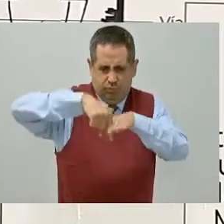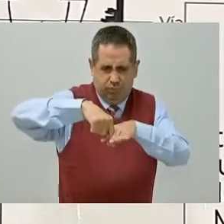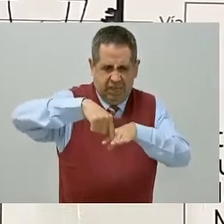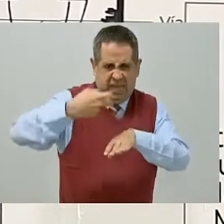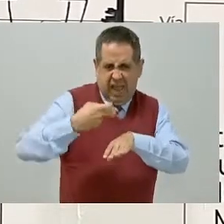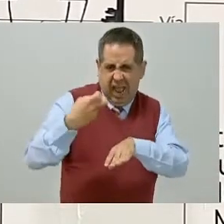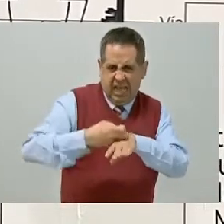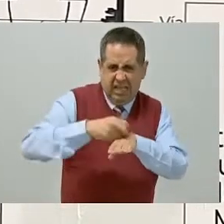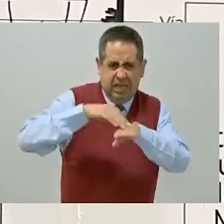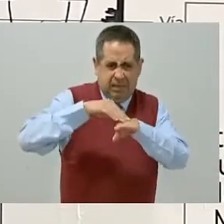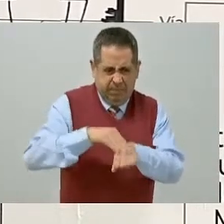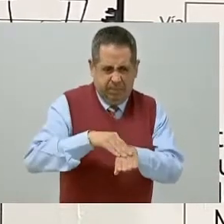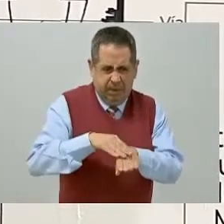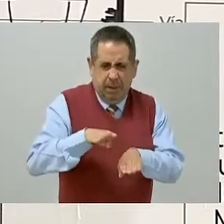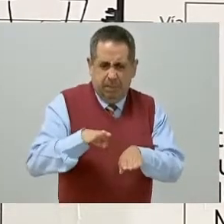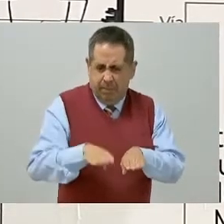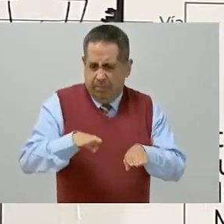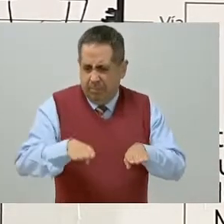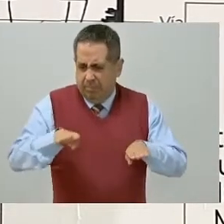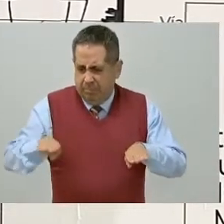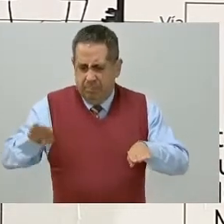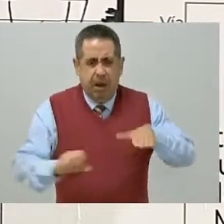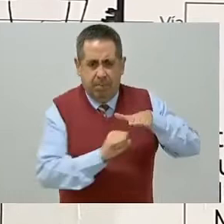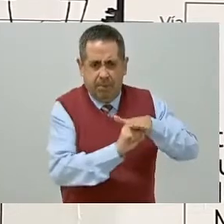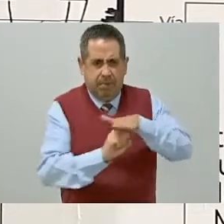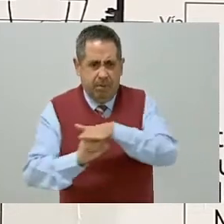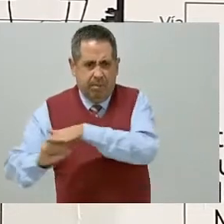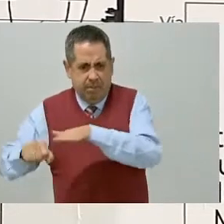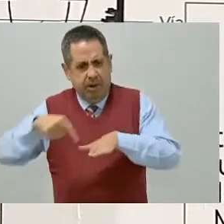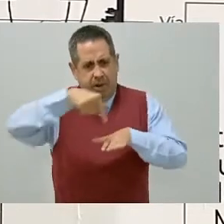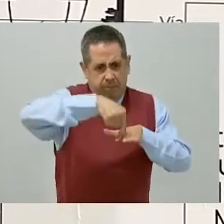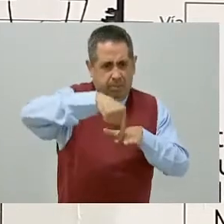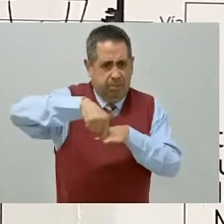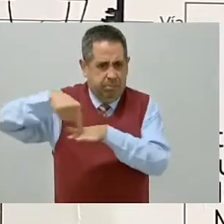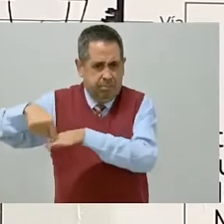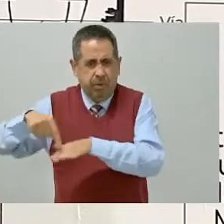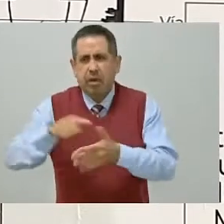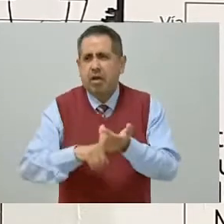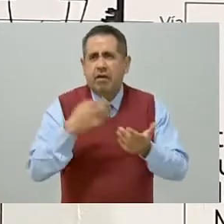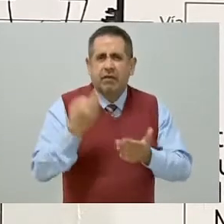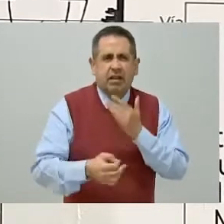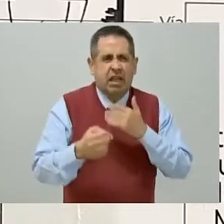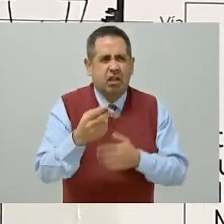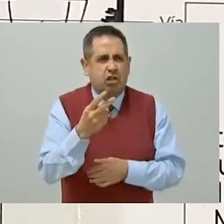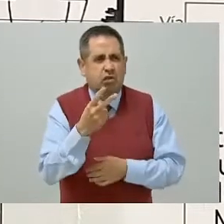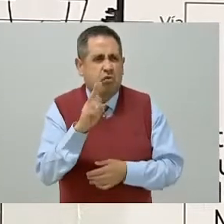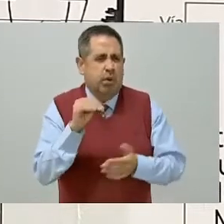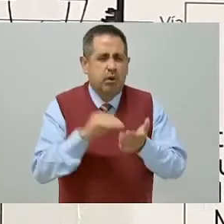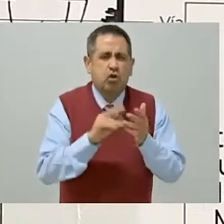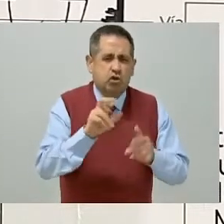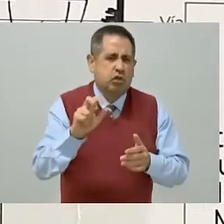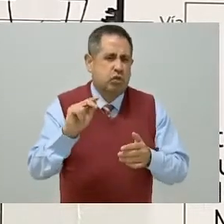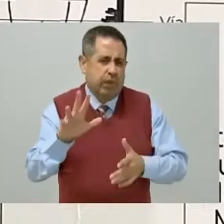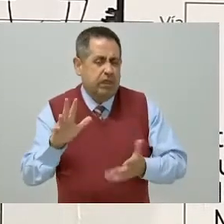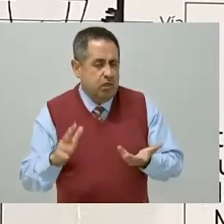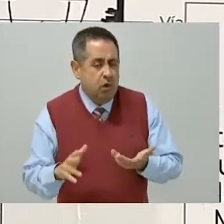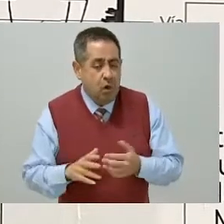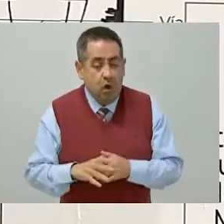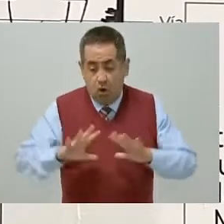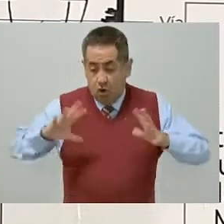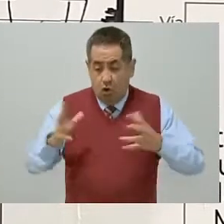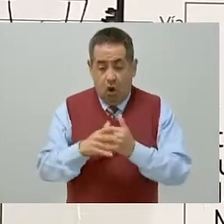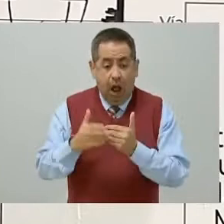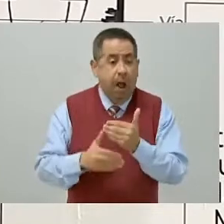200 zapatas y tenemos 9.855 pilas, con un avance de 8